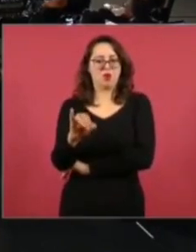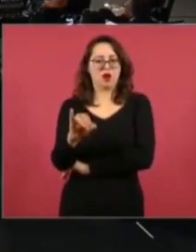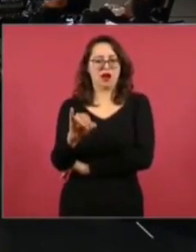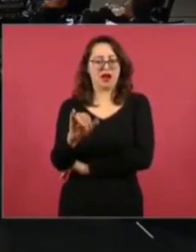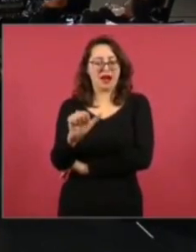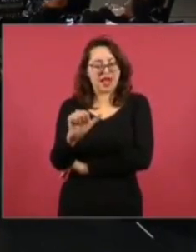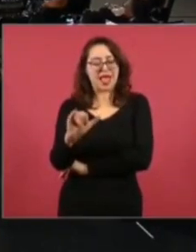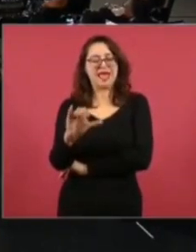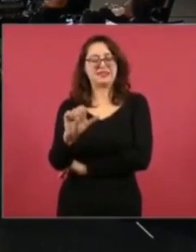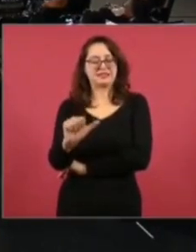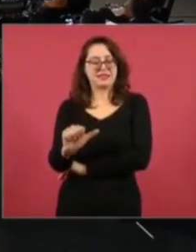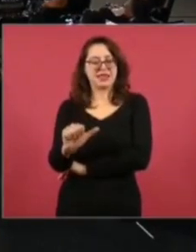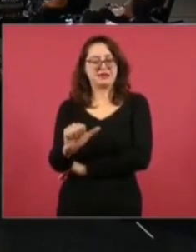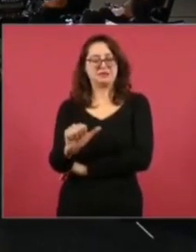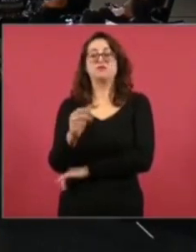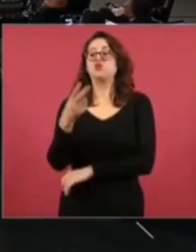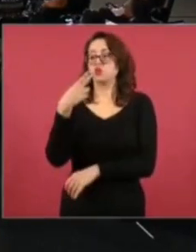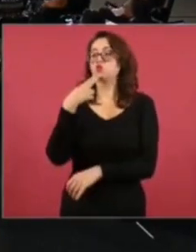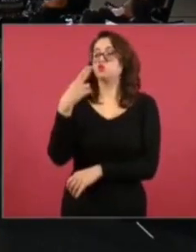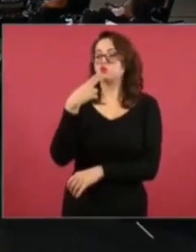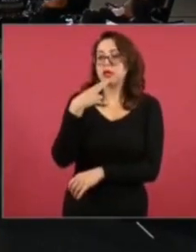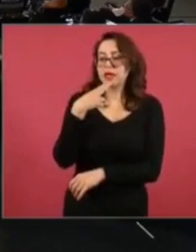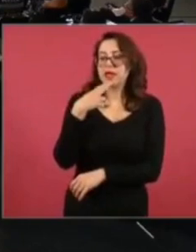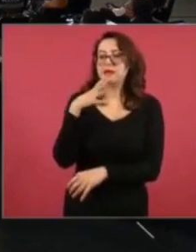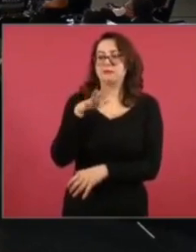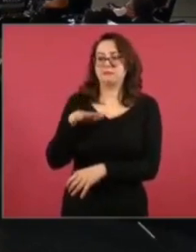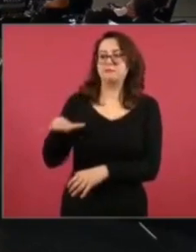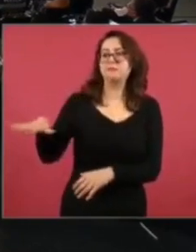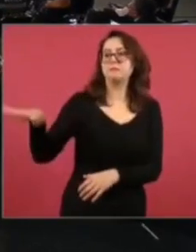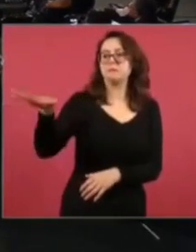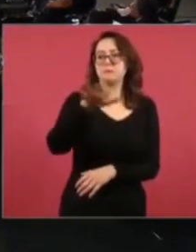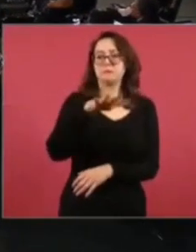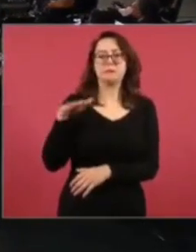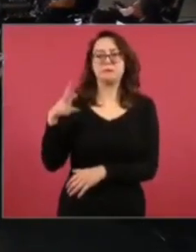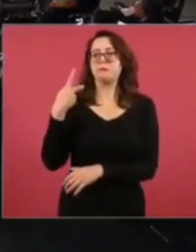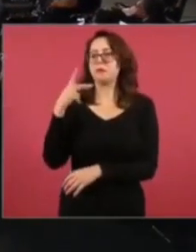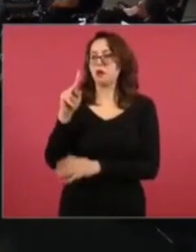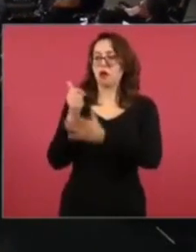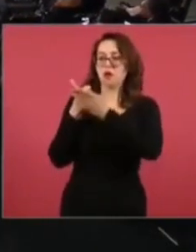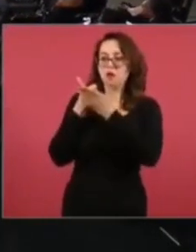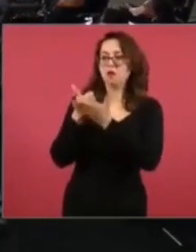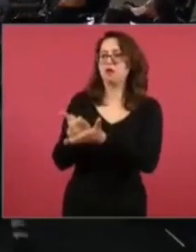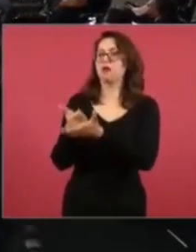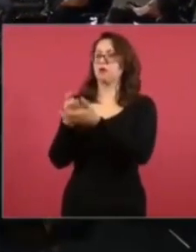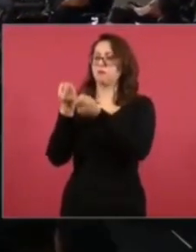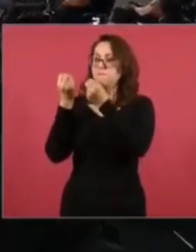beneficiaba al pueblo, no se